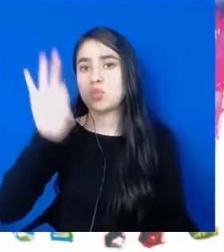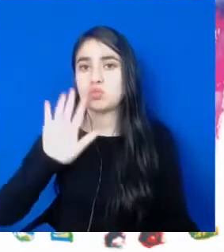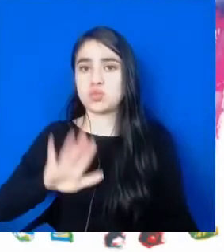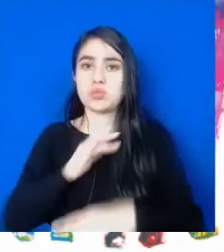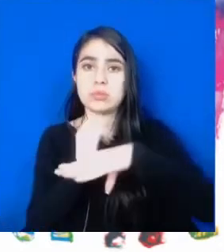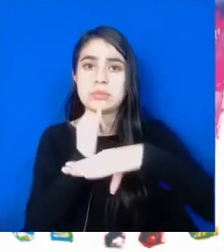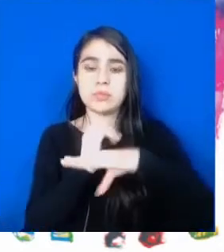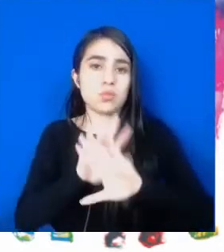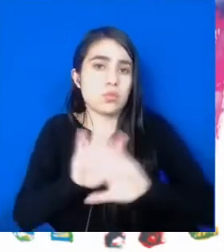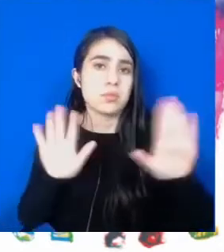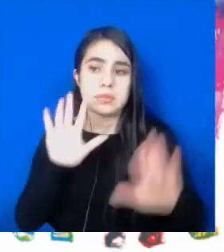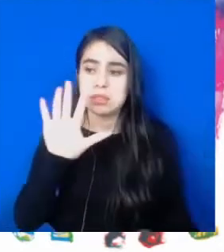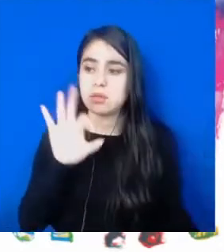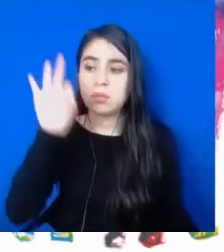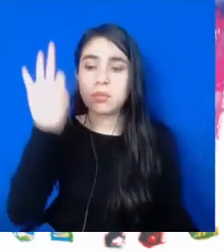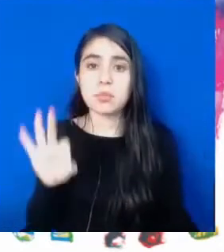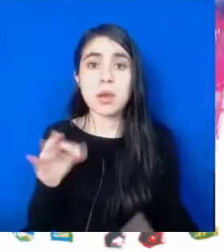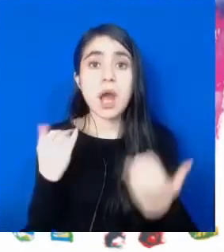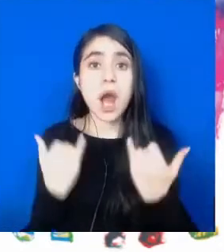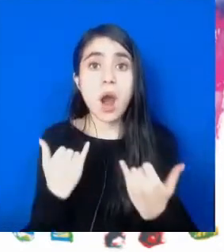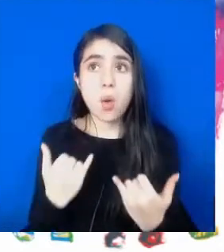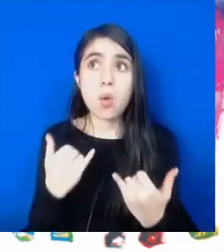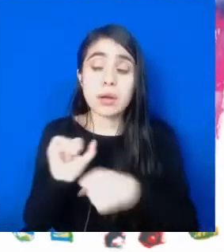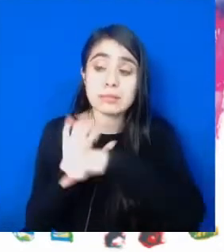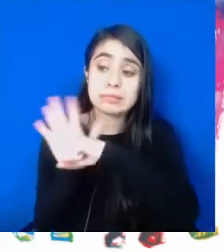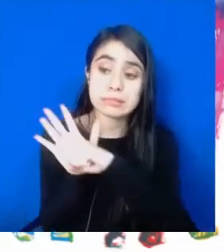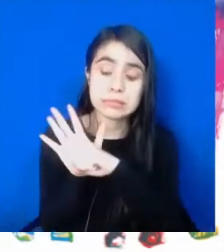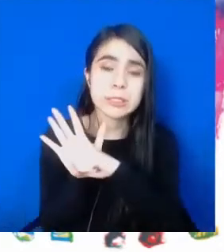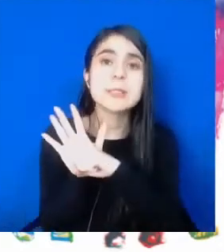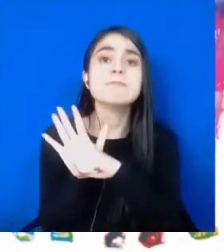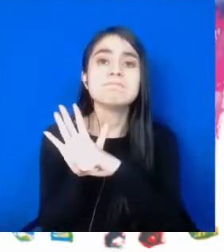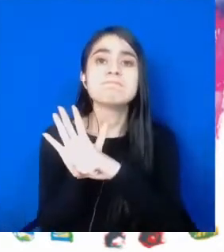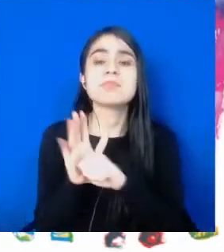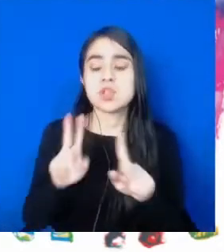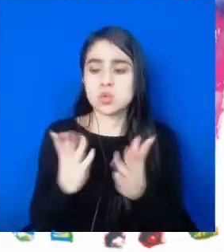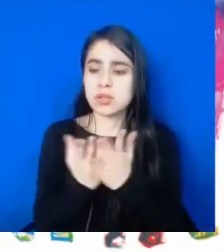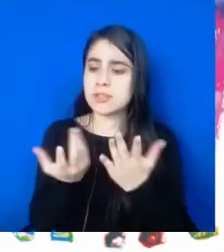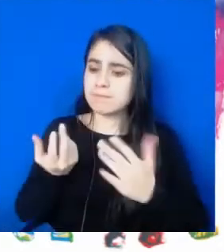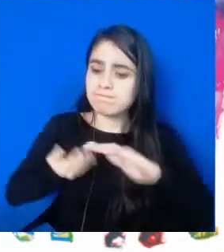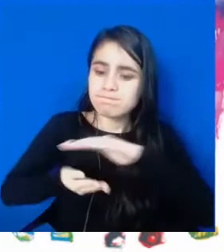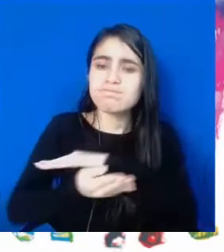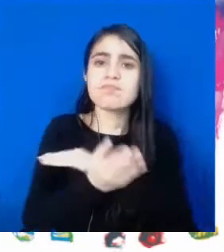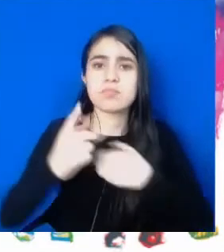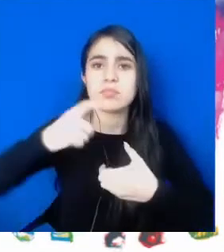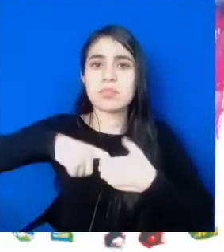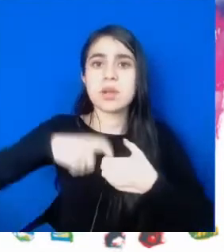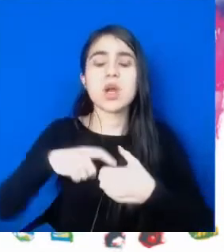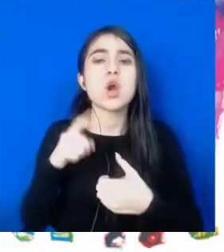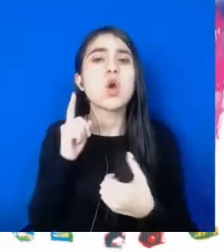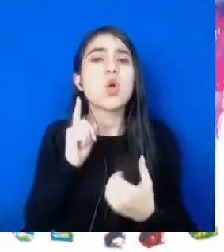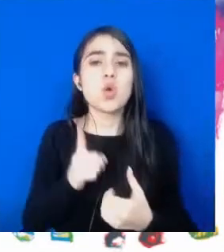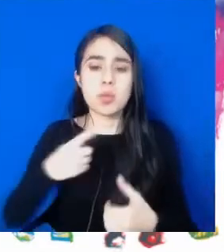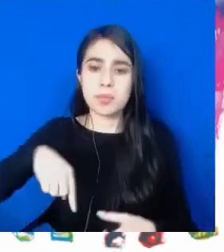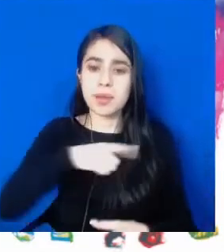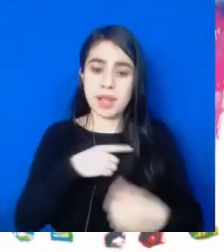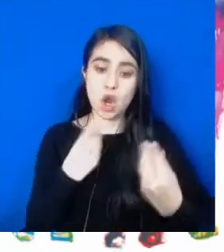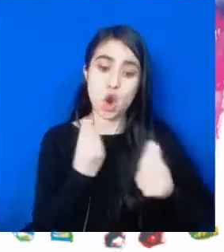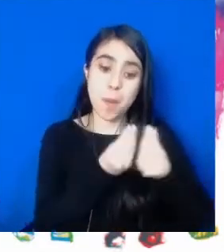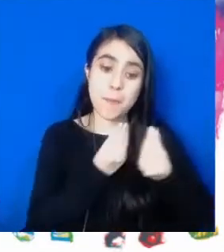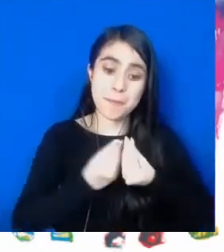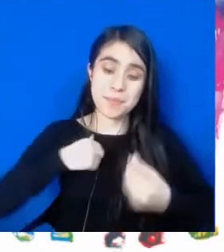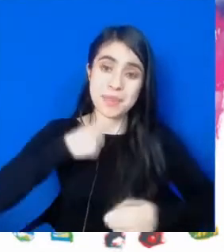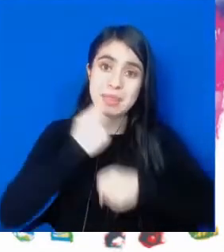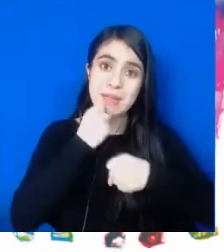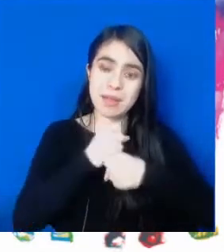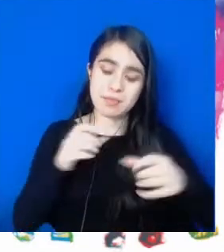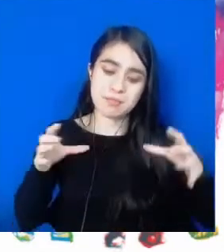en nuestra institución, aún en estos momentos de pandemia, en estos momentos de dificultad. Y eso obedece a que mis